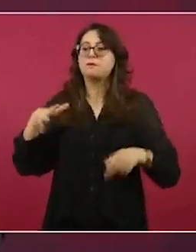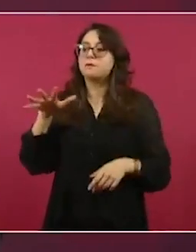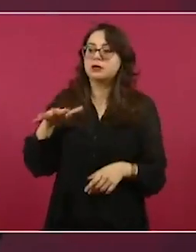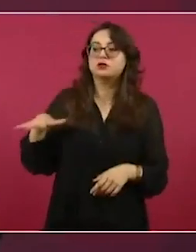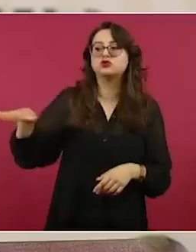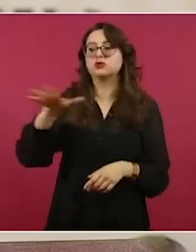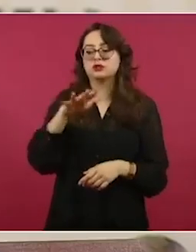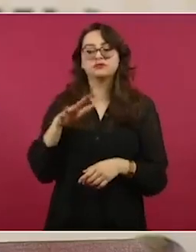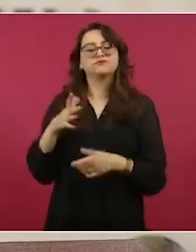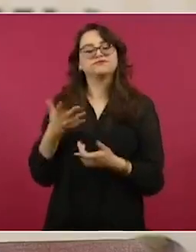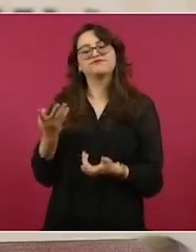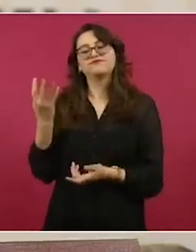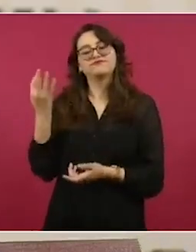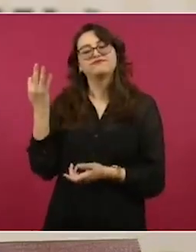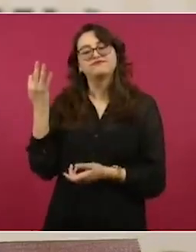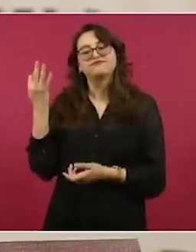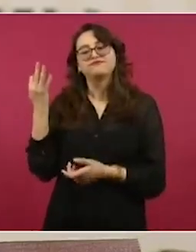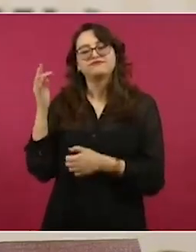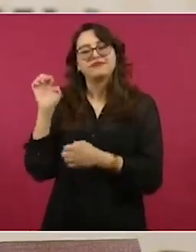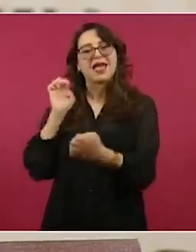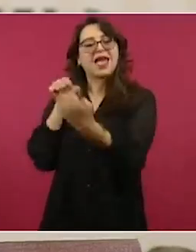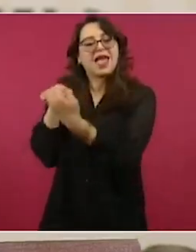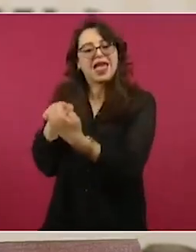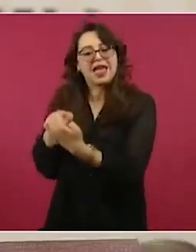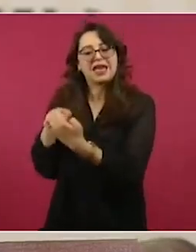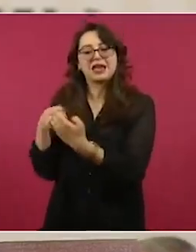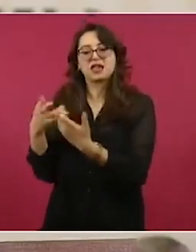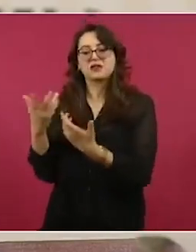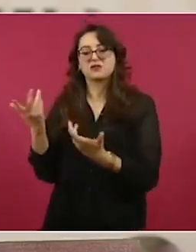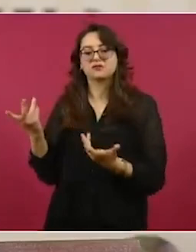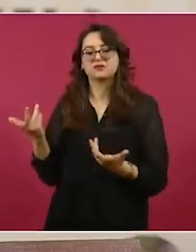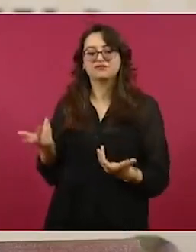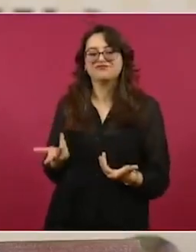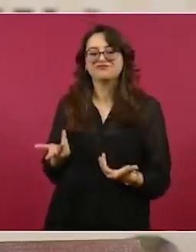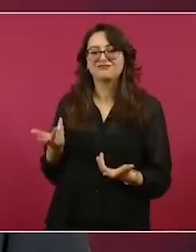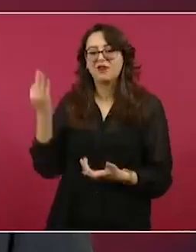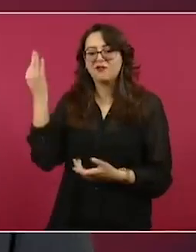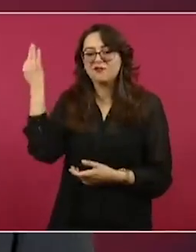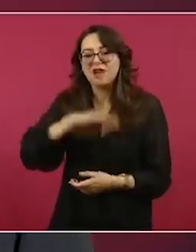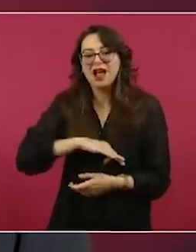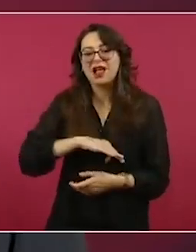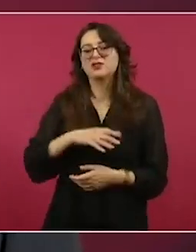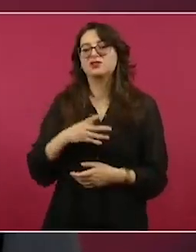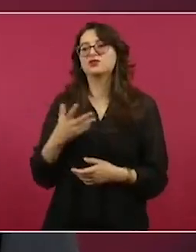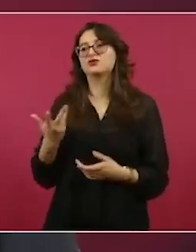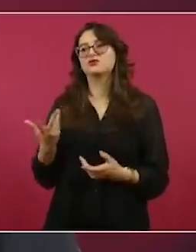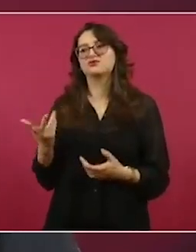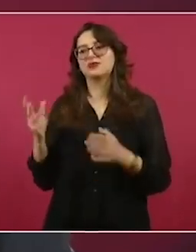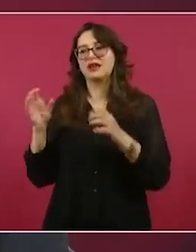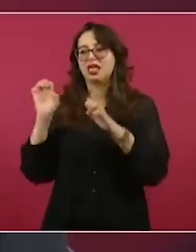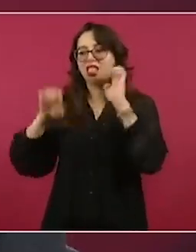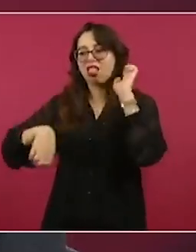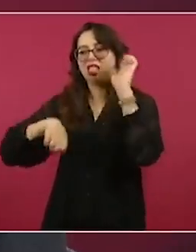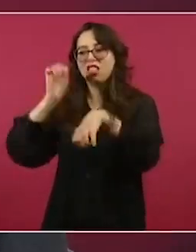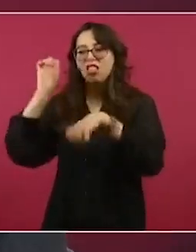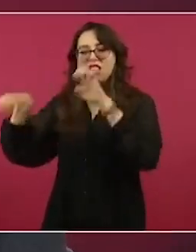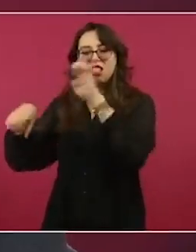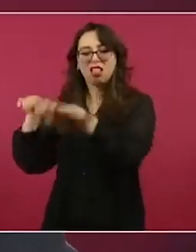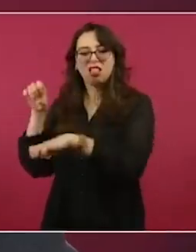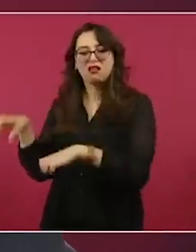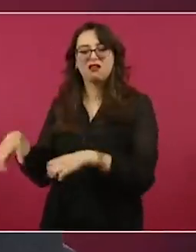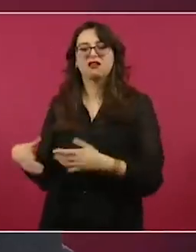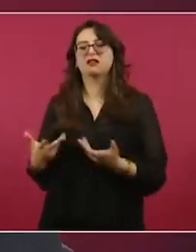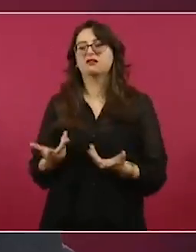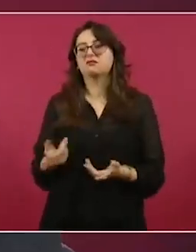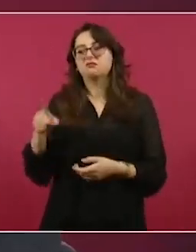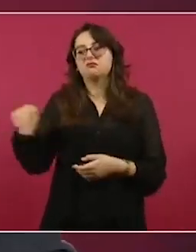a quedar, que si llegas ya te quedas, porque ya no hay Título 42, porque las autoridades de Estados Unidos están informando las medidas que ellos están tomando